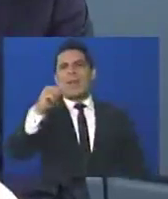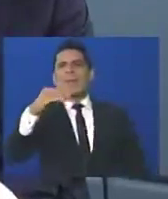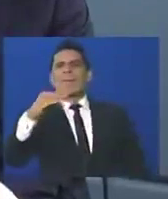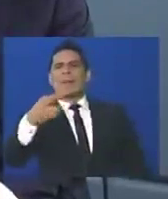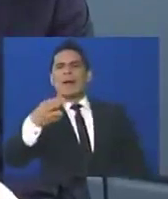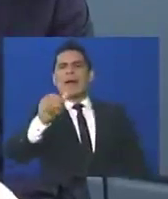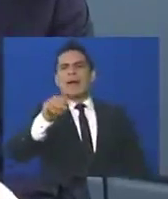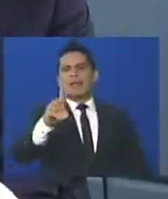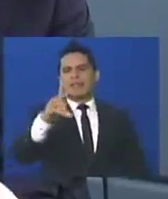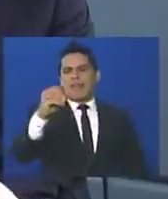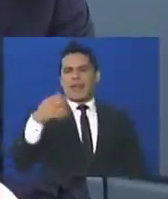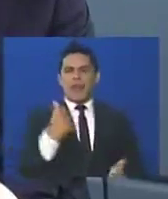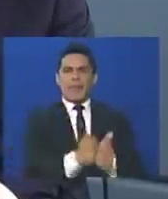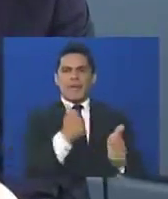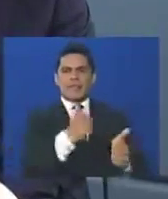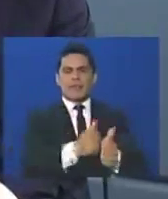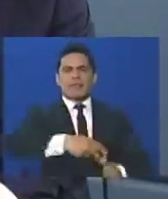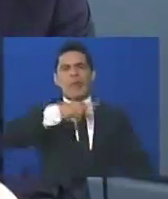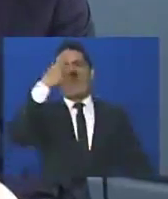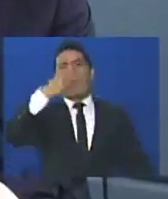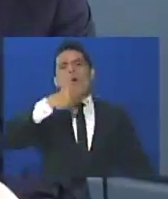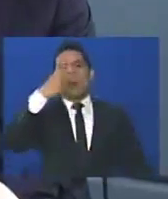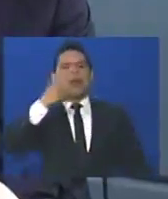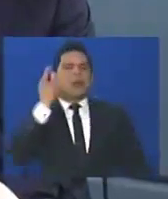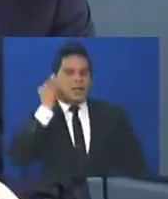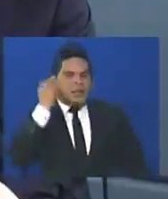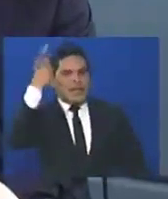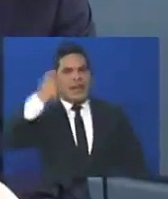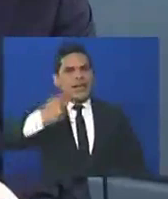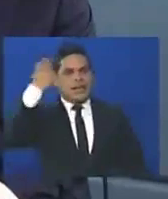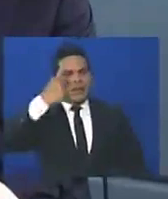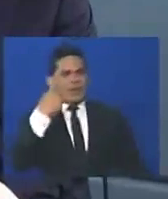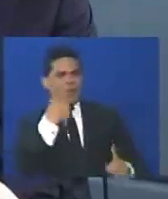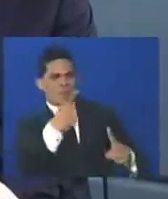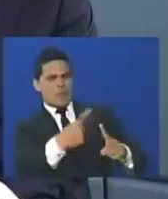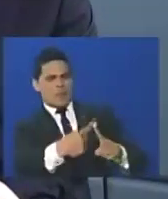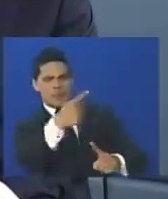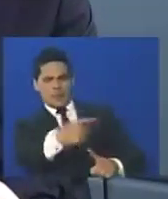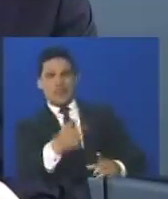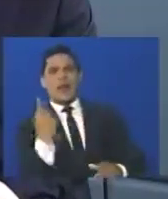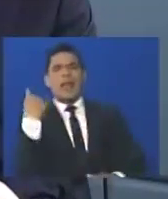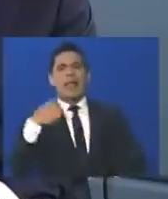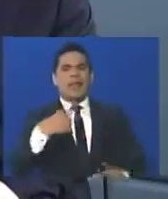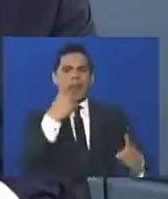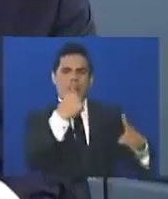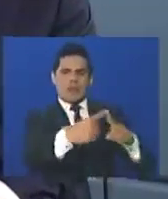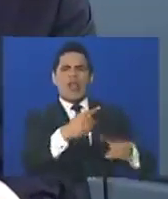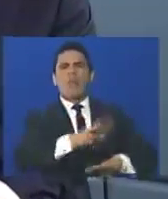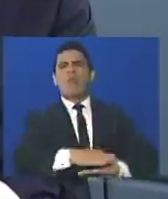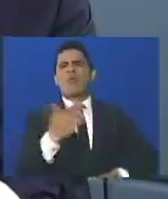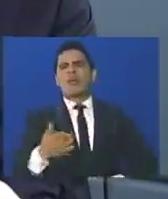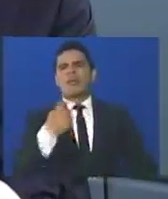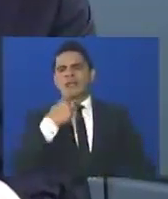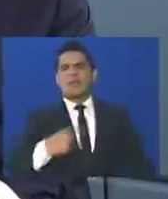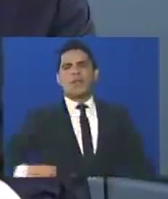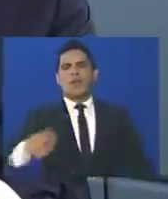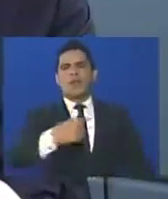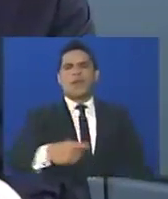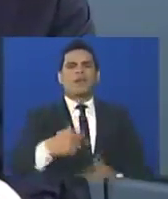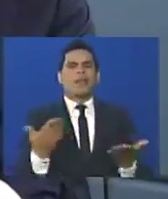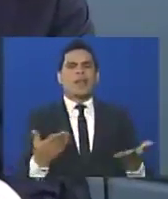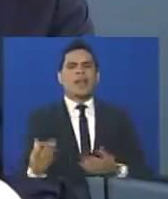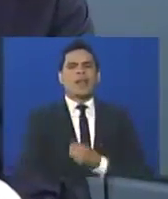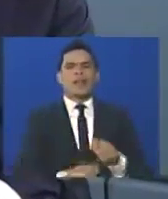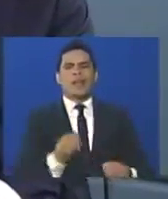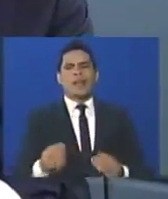una retaliación, y una persecución política, es decir, la tienen en la mira, chicos, la tienen en la mira, porque lo que andan buscando es ver,